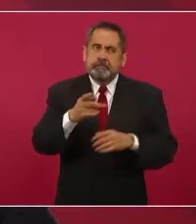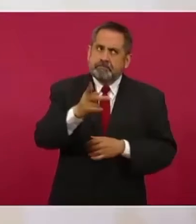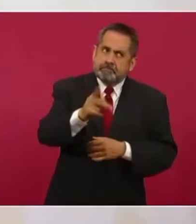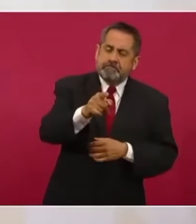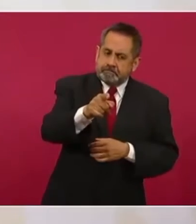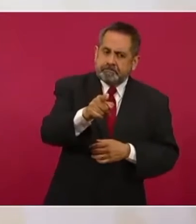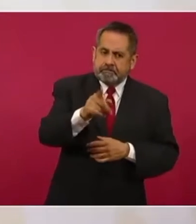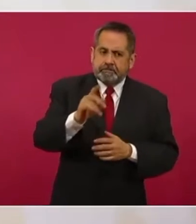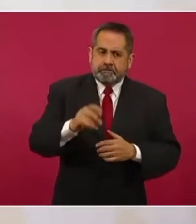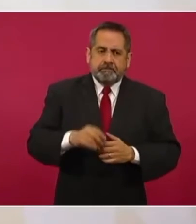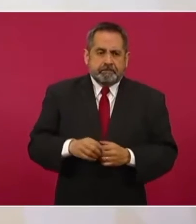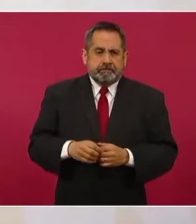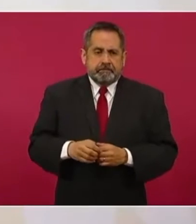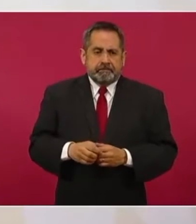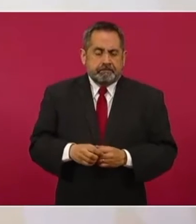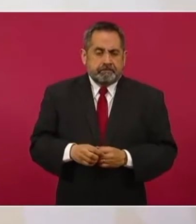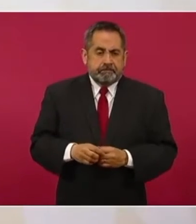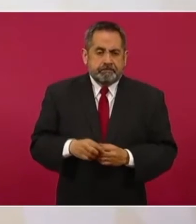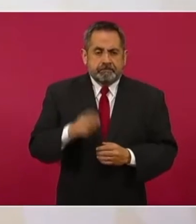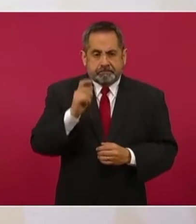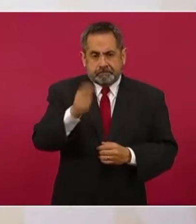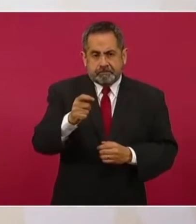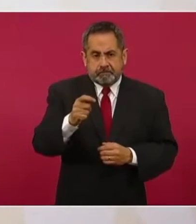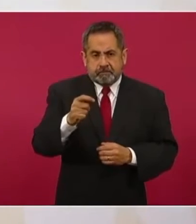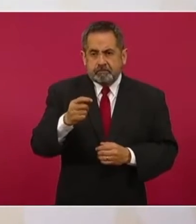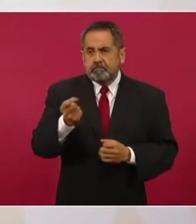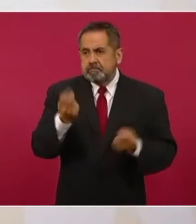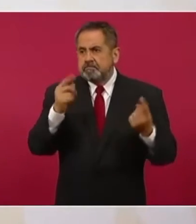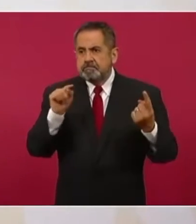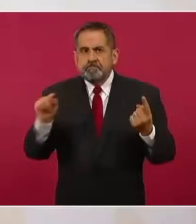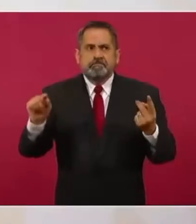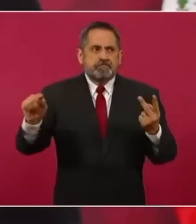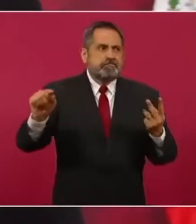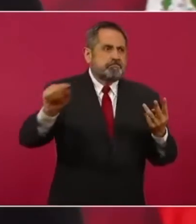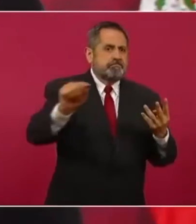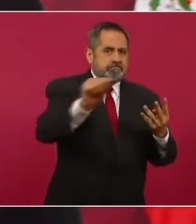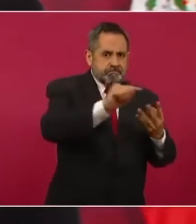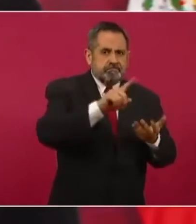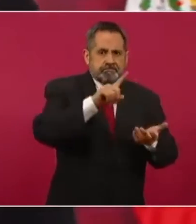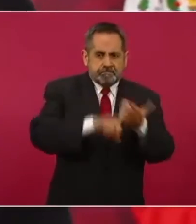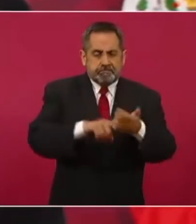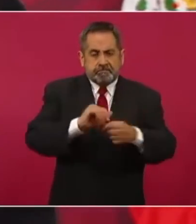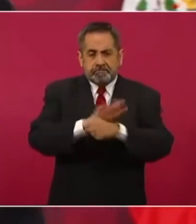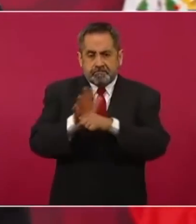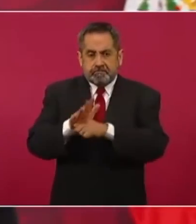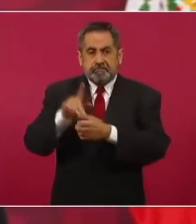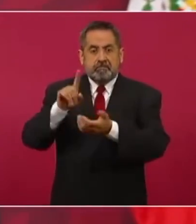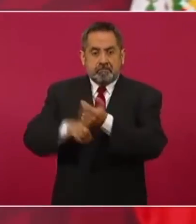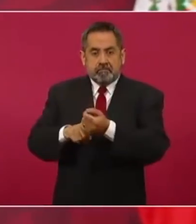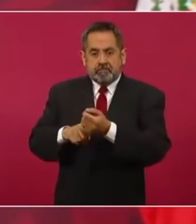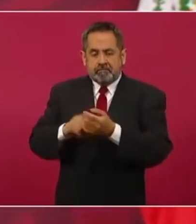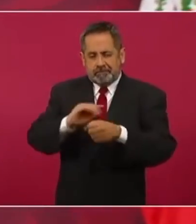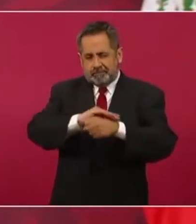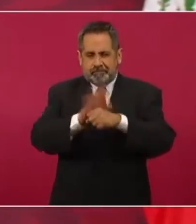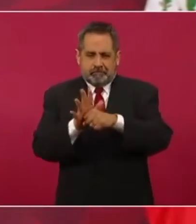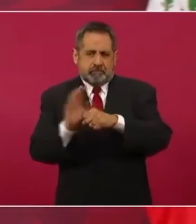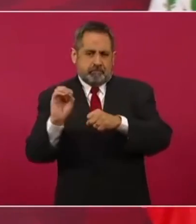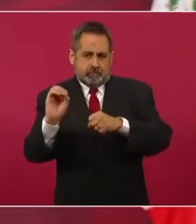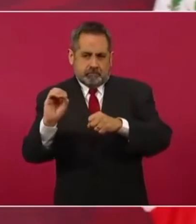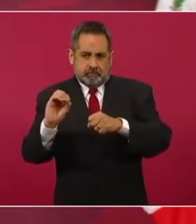son ya varios los que tienen COVID de esta nueva variante